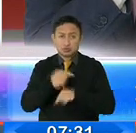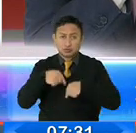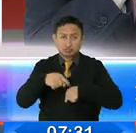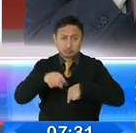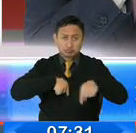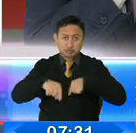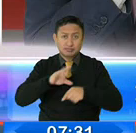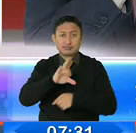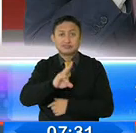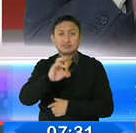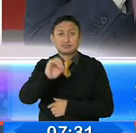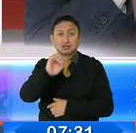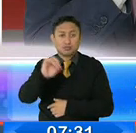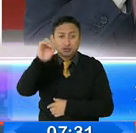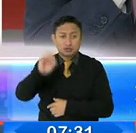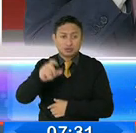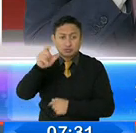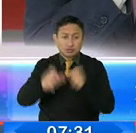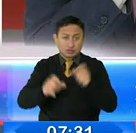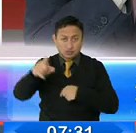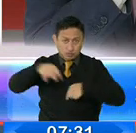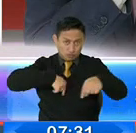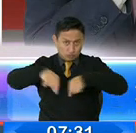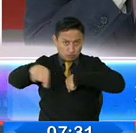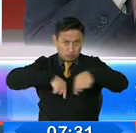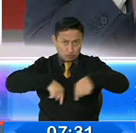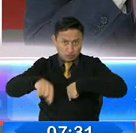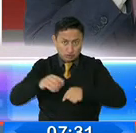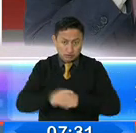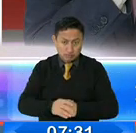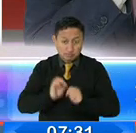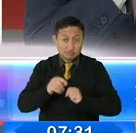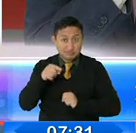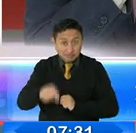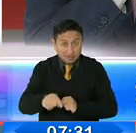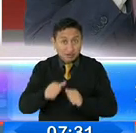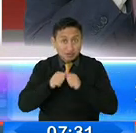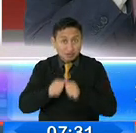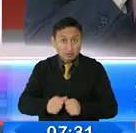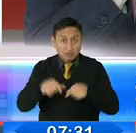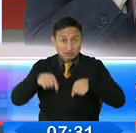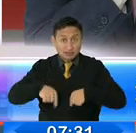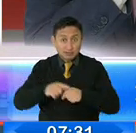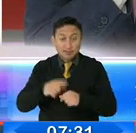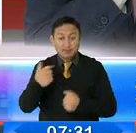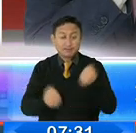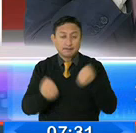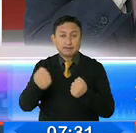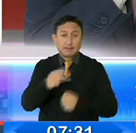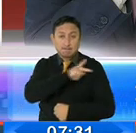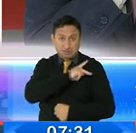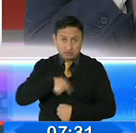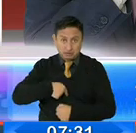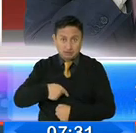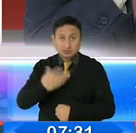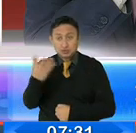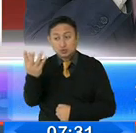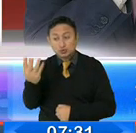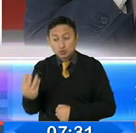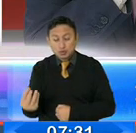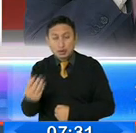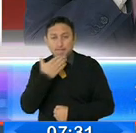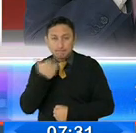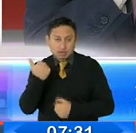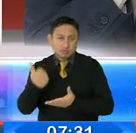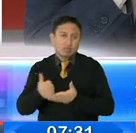mueve el 70% de la población. Entonces, mantener una menor cantidad de vehículos particulares en la vía nos